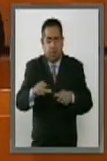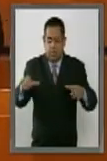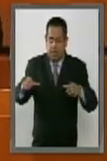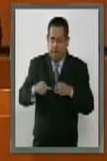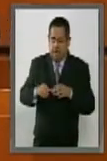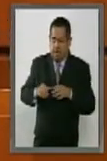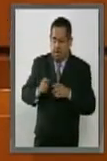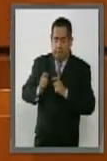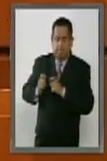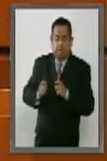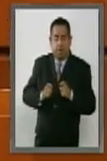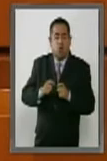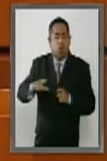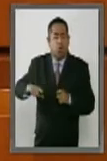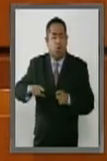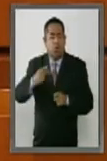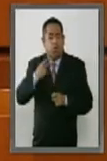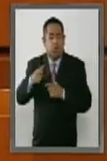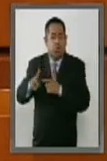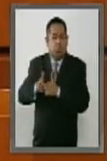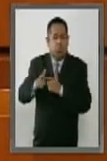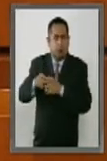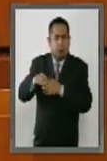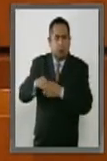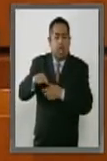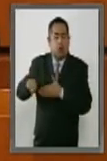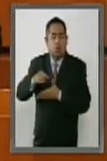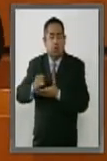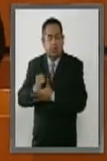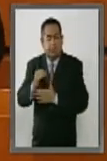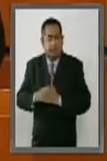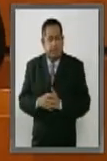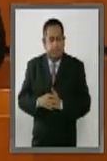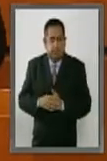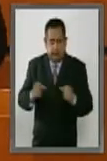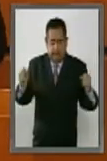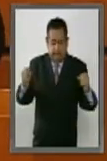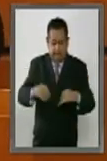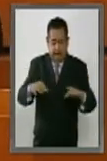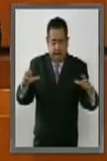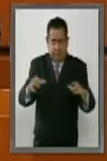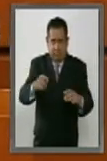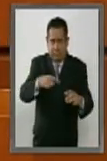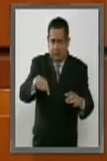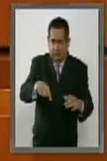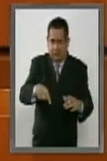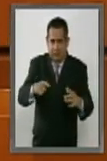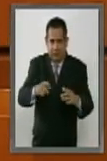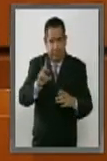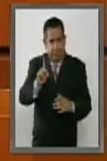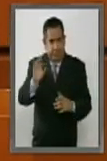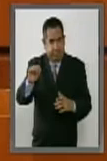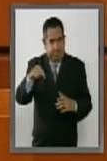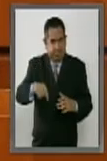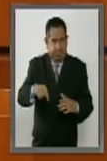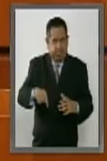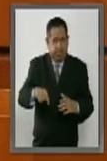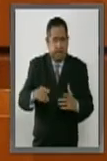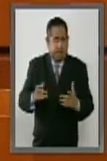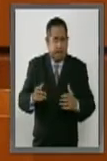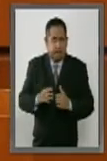entre partidos políticos. La asamblea constituyente del distrito federal